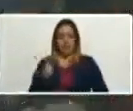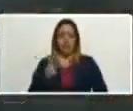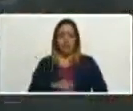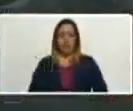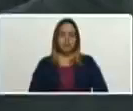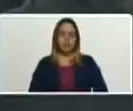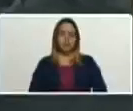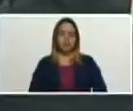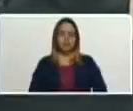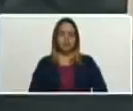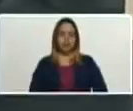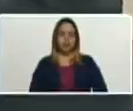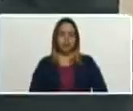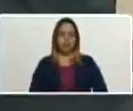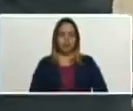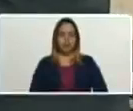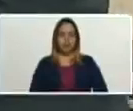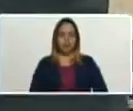Venezuela